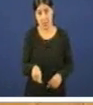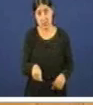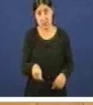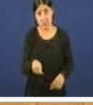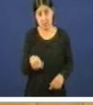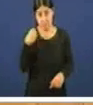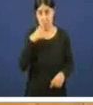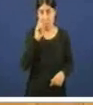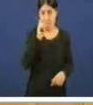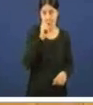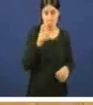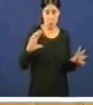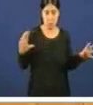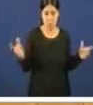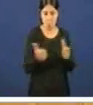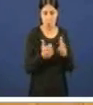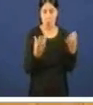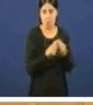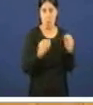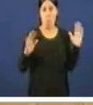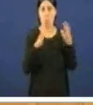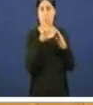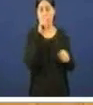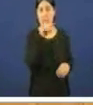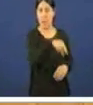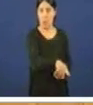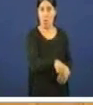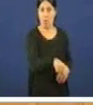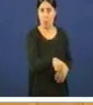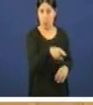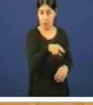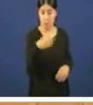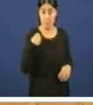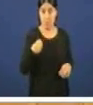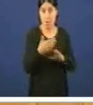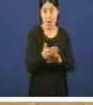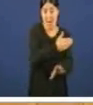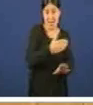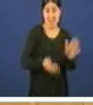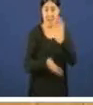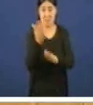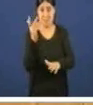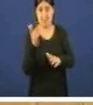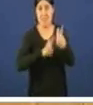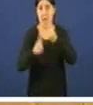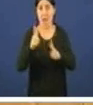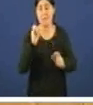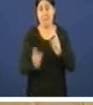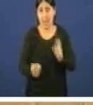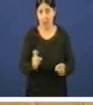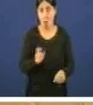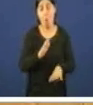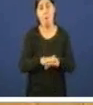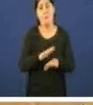cos que feijó se reuniu en Montepío eses cos que estivo ainda nas vésperas de viaxear a México con eles para vender